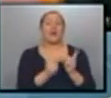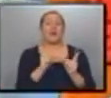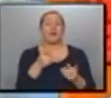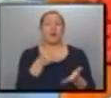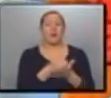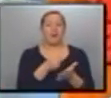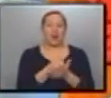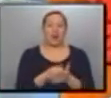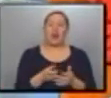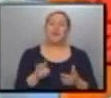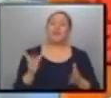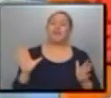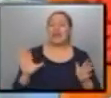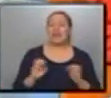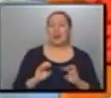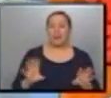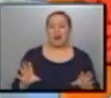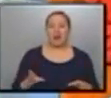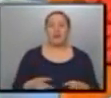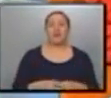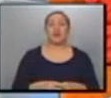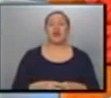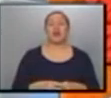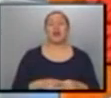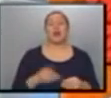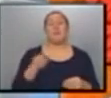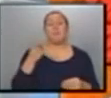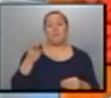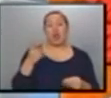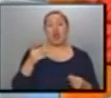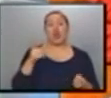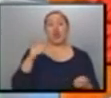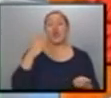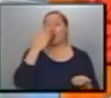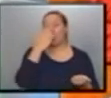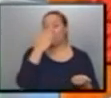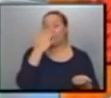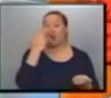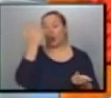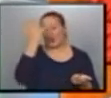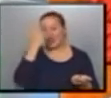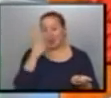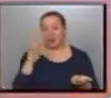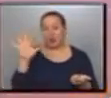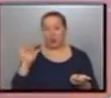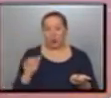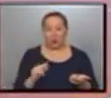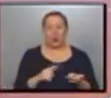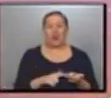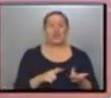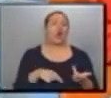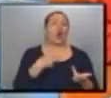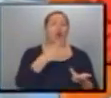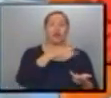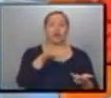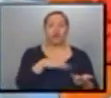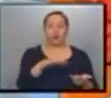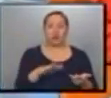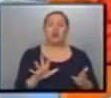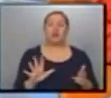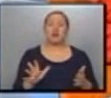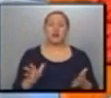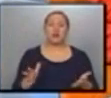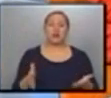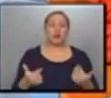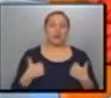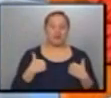Gordovic, que es injusto. A ver, está la medida cautelar del gas en Córdoba, en San Martín de Luz y en tantos otros municipios. Y